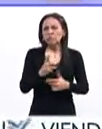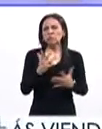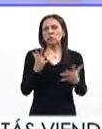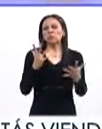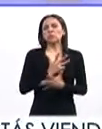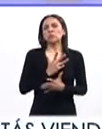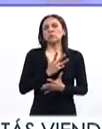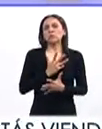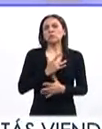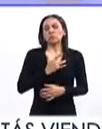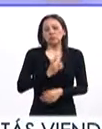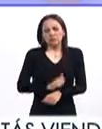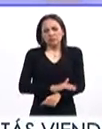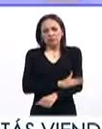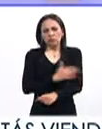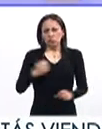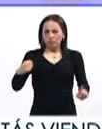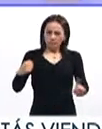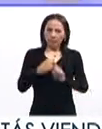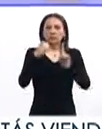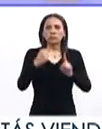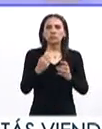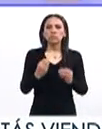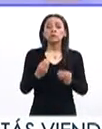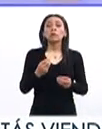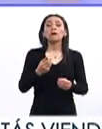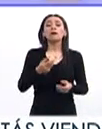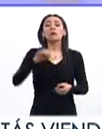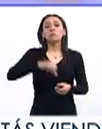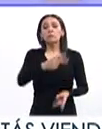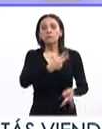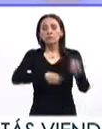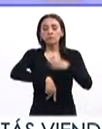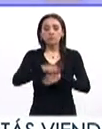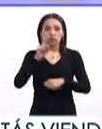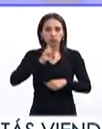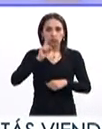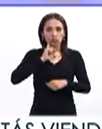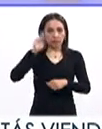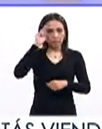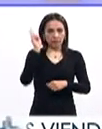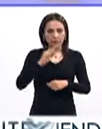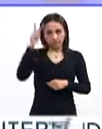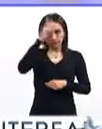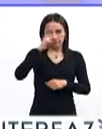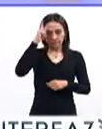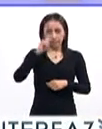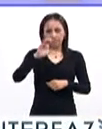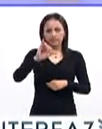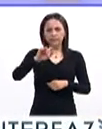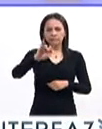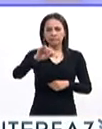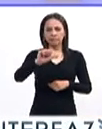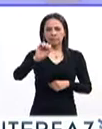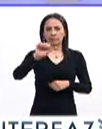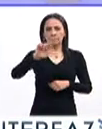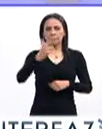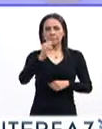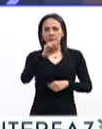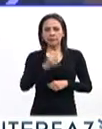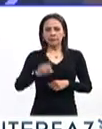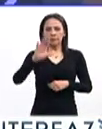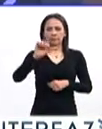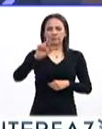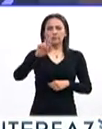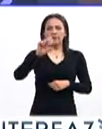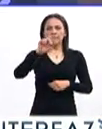Hoy tenemos en el estudio para hablar de estas circunstancias la maestra en psicología, Cintia Sánchez Cervantes, ella es médico adscrito